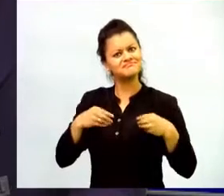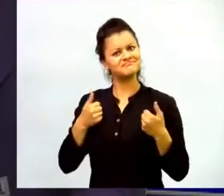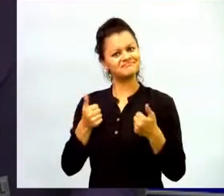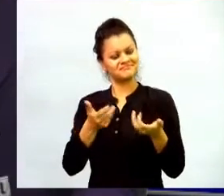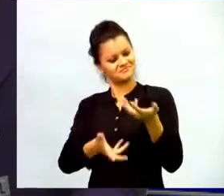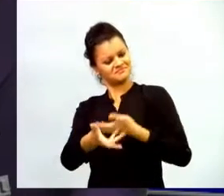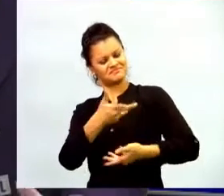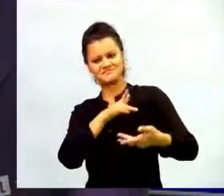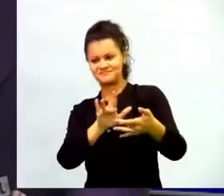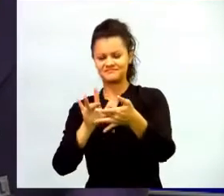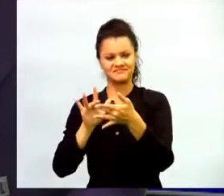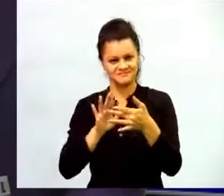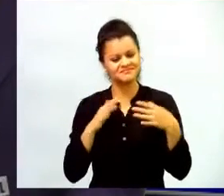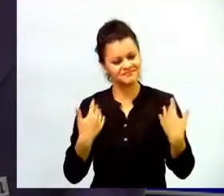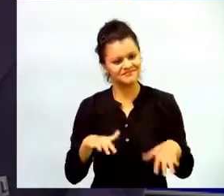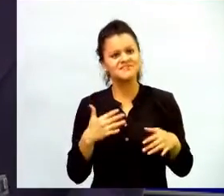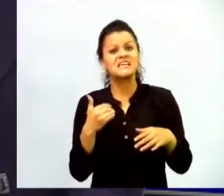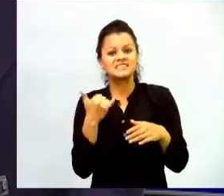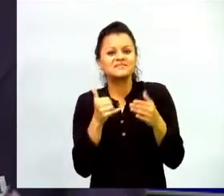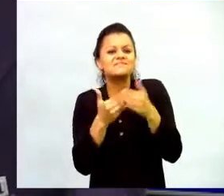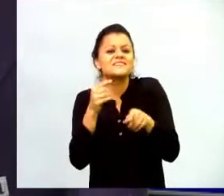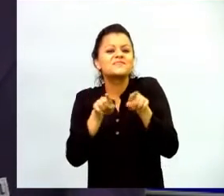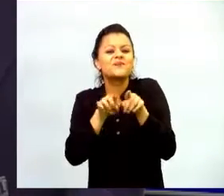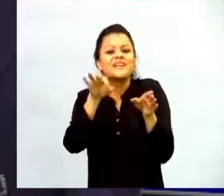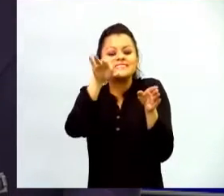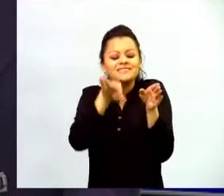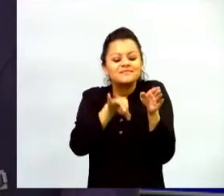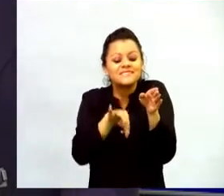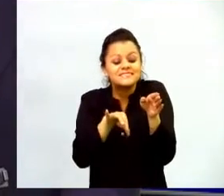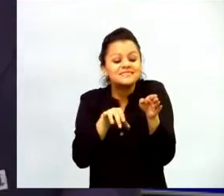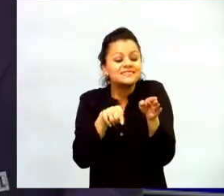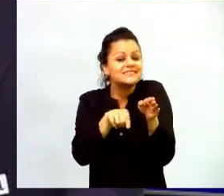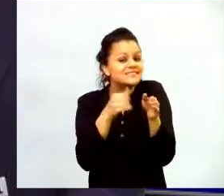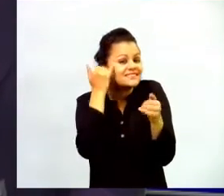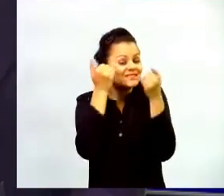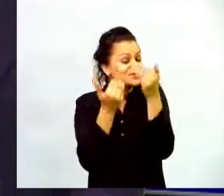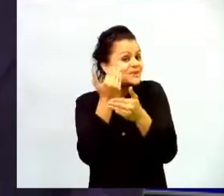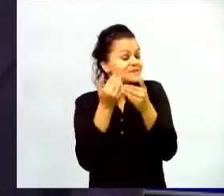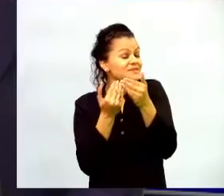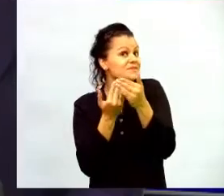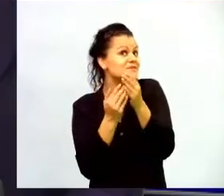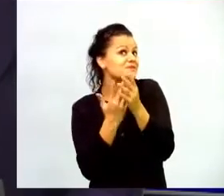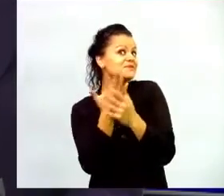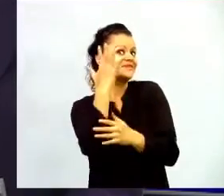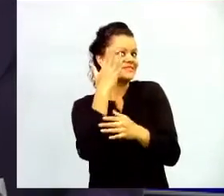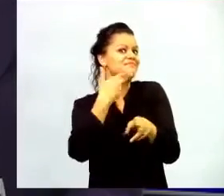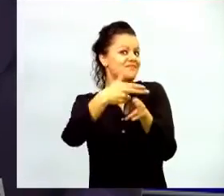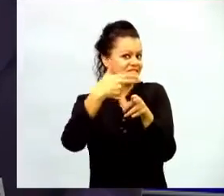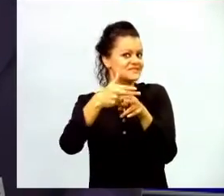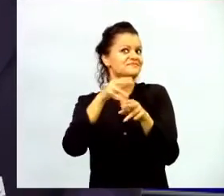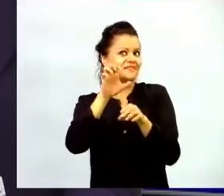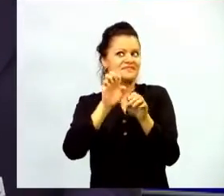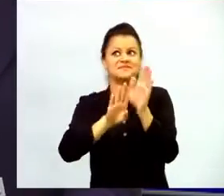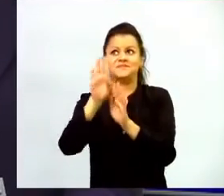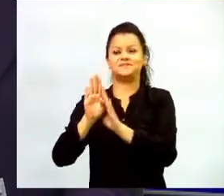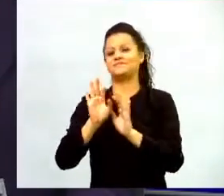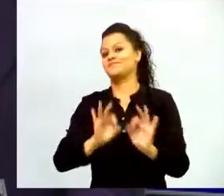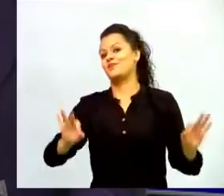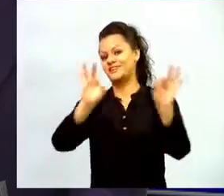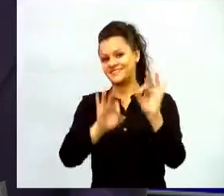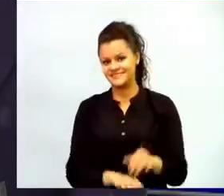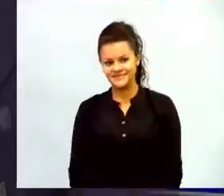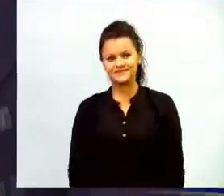ya se ven nacer una cantidad de semillas de innovación muy importantes para el país. Bueno, Claudia, muchísimas gracias. Fernando,